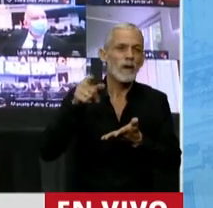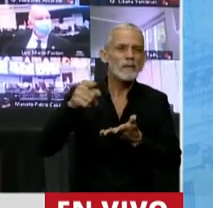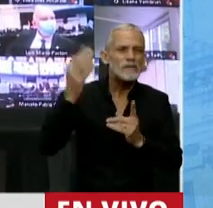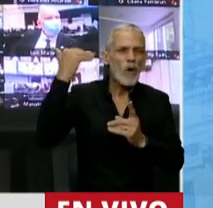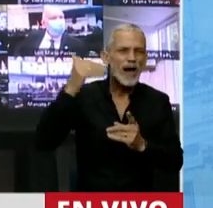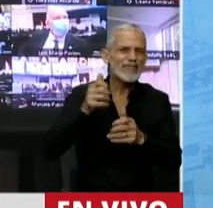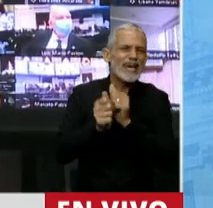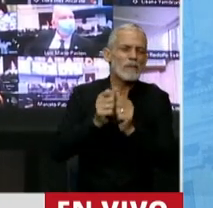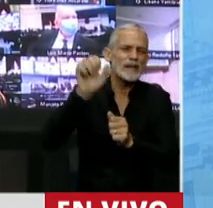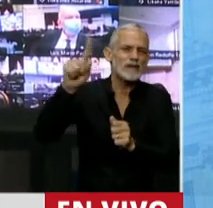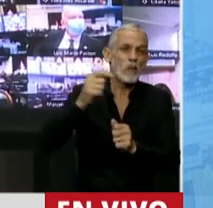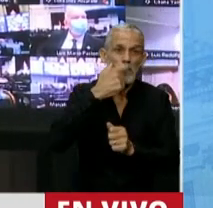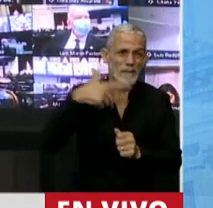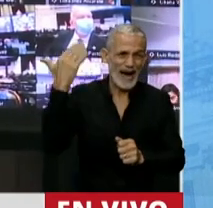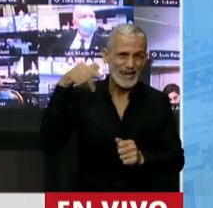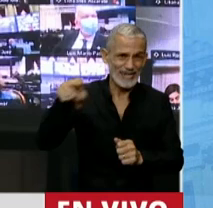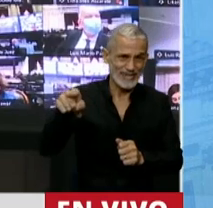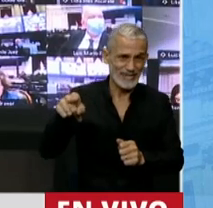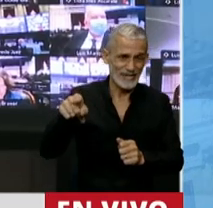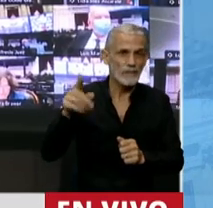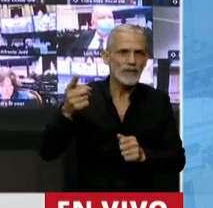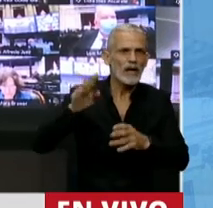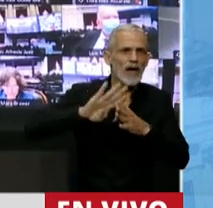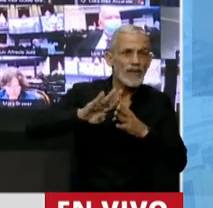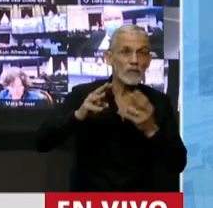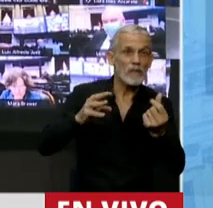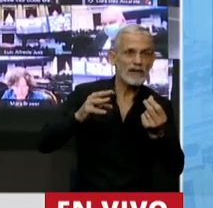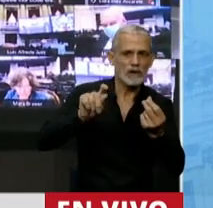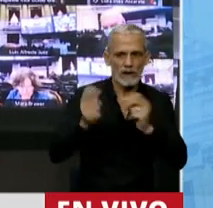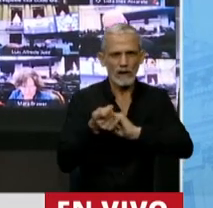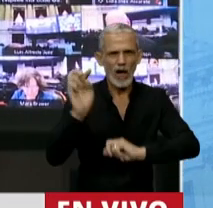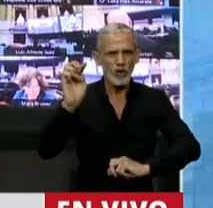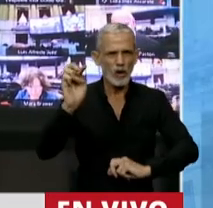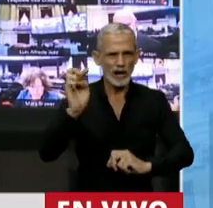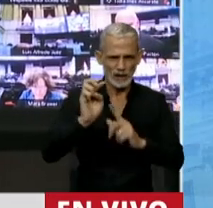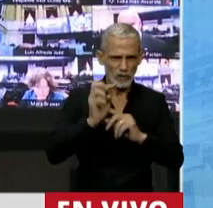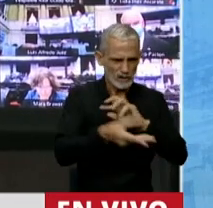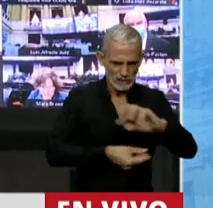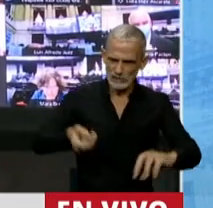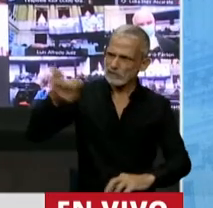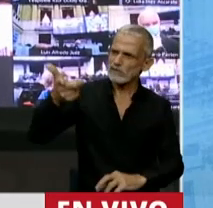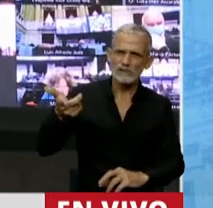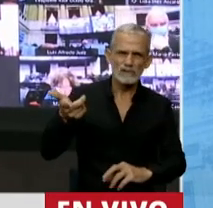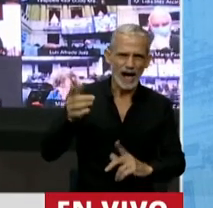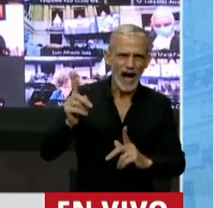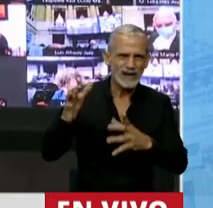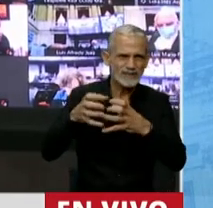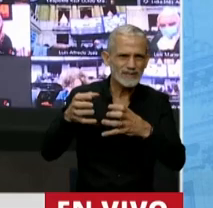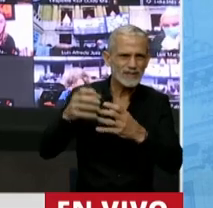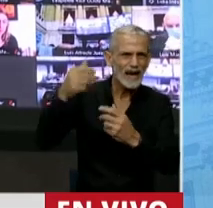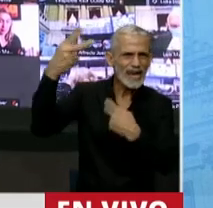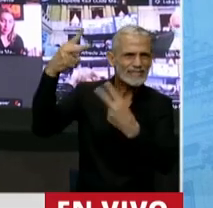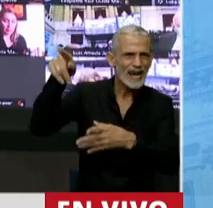durante el gobierno de Macri? ¿Qué sentido tiene seguir dándole dólares a los fondos especulativos